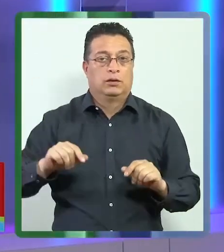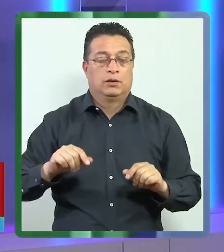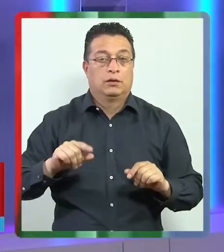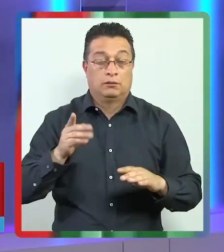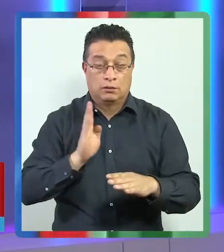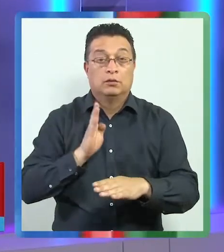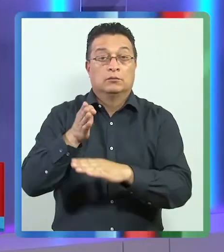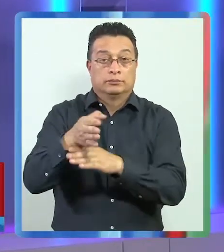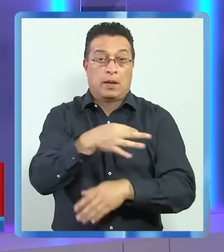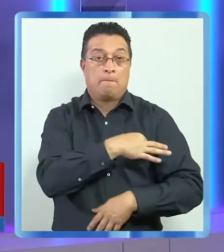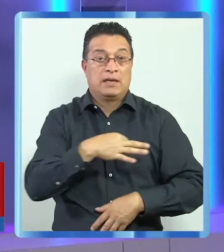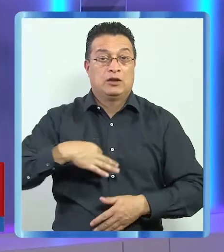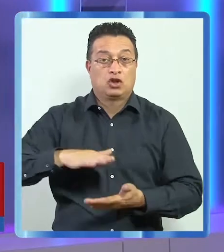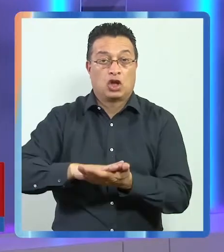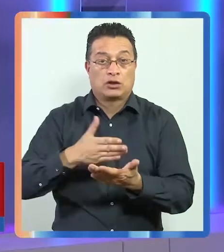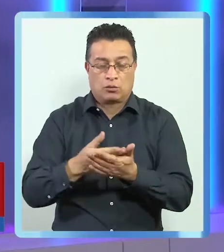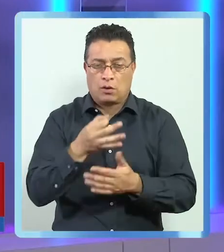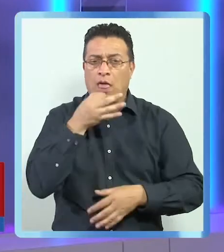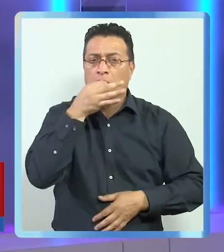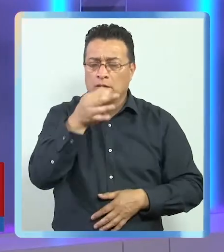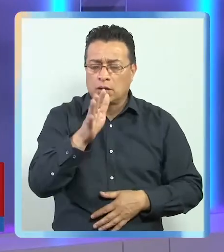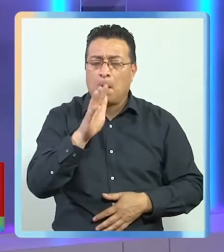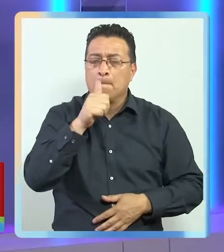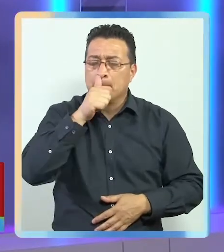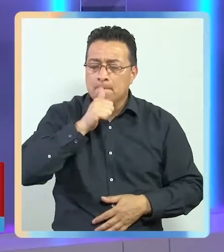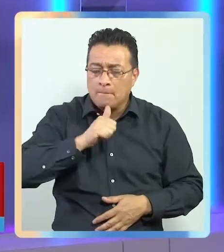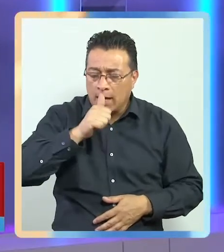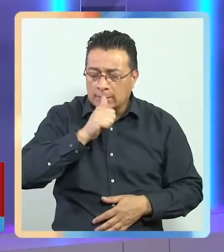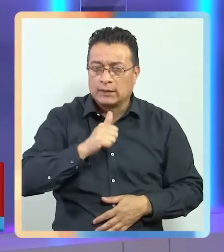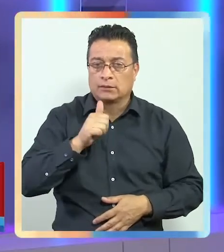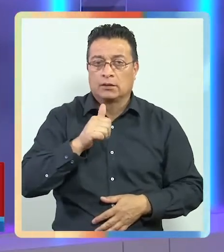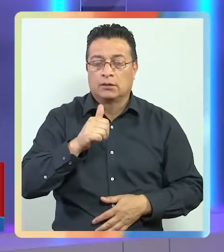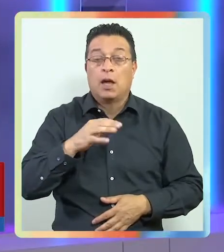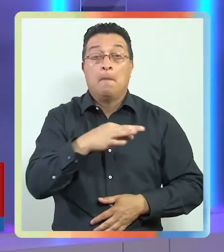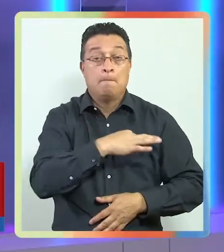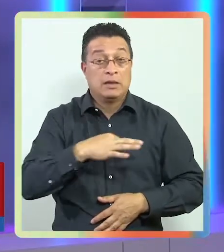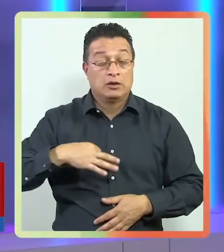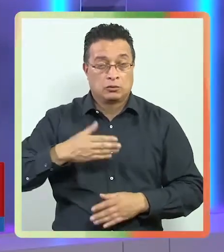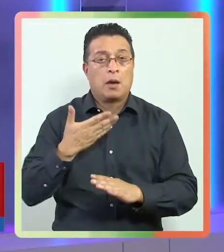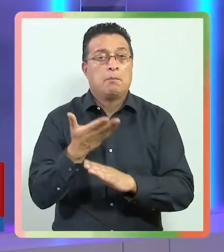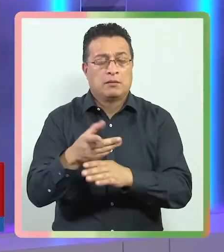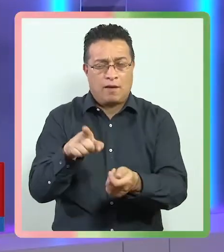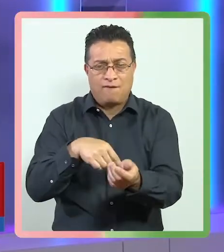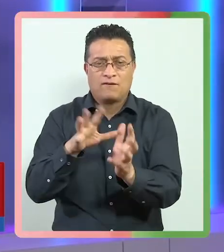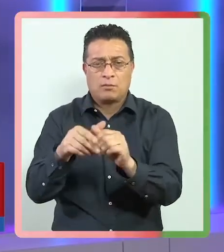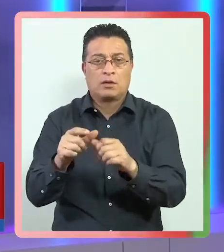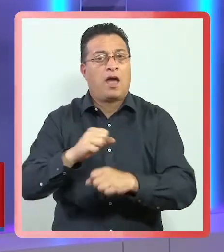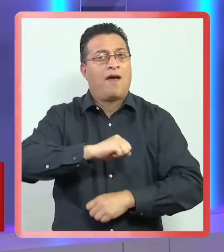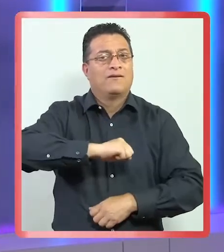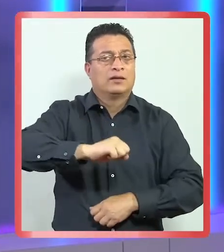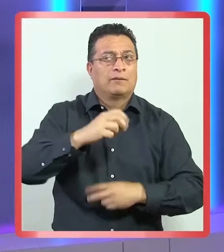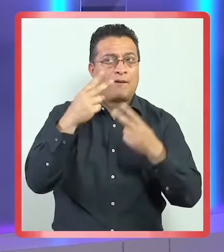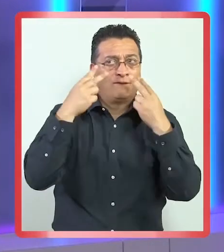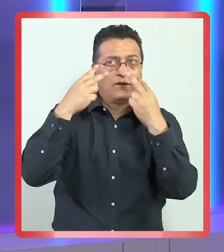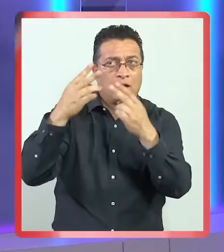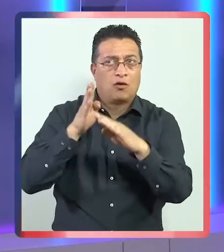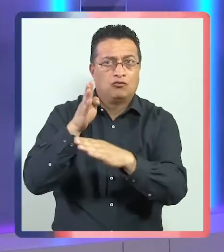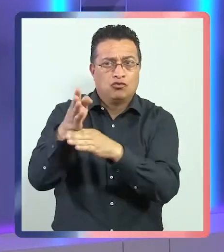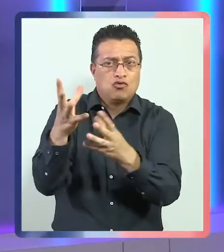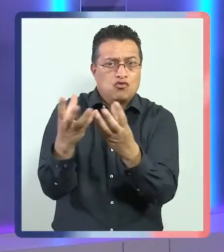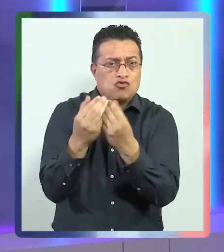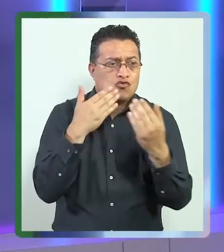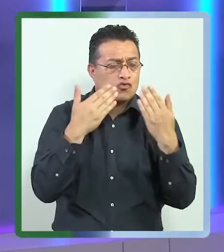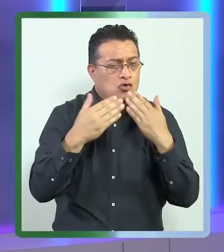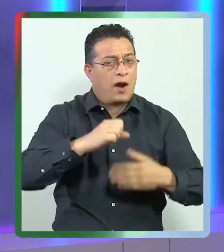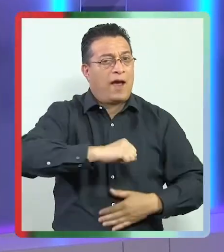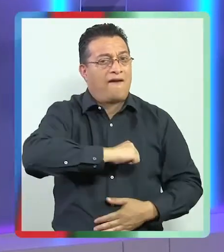de Salud llamó a tener paciencia. Enrique París pidió a las familias que eviten viajar a los lugares con altos contagios. Con